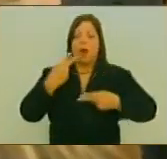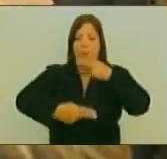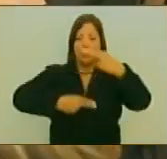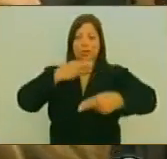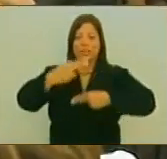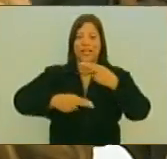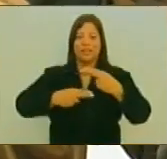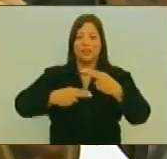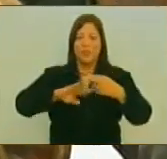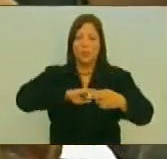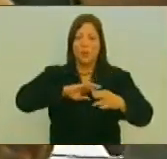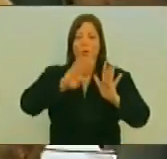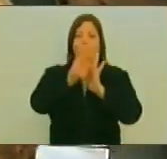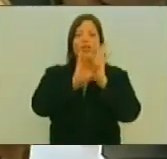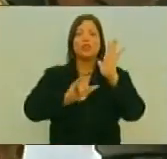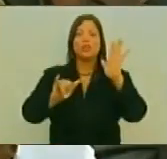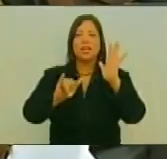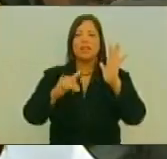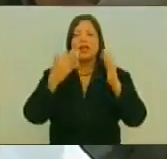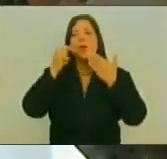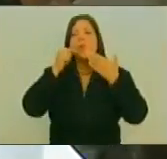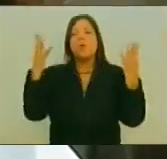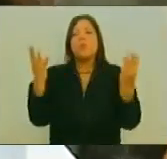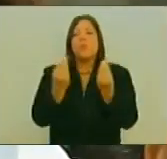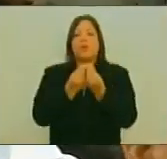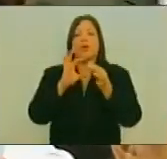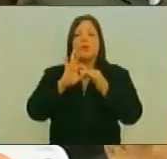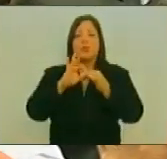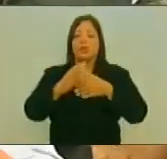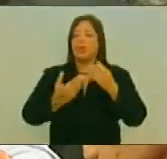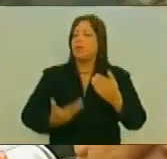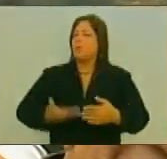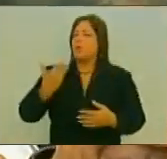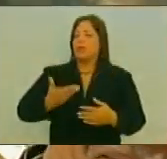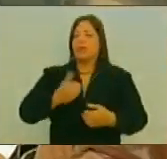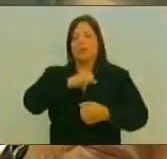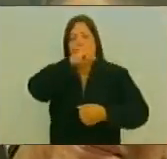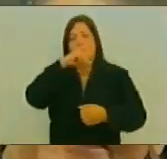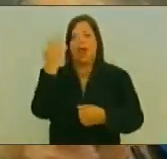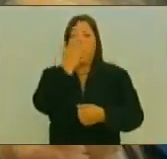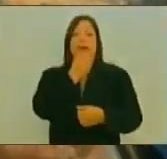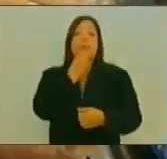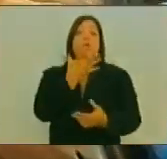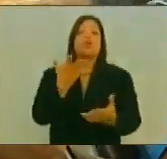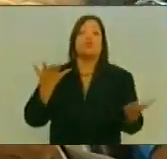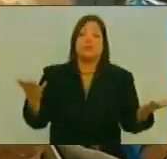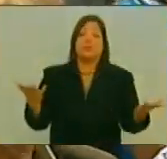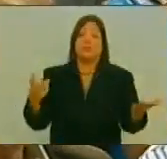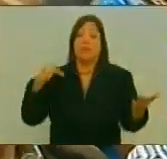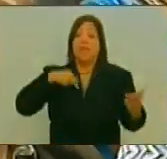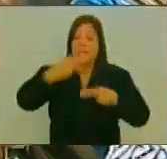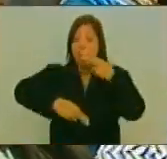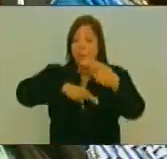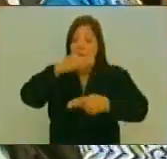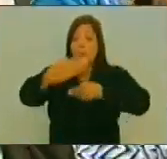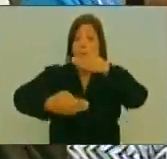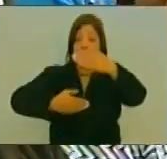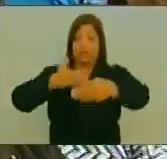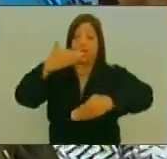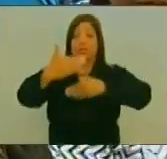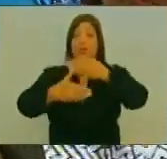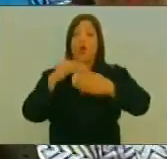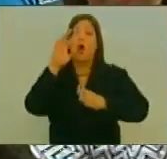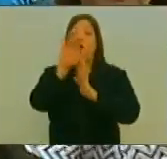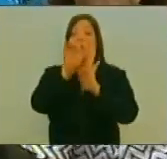Todos nosotros Junto a nuestro pueblo Como es este proceso Constituyente Pero hay que decir Que este proceso Constituyente Y esta